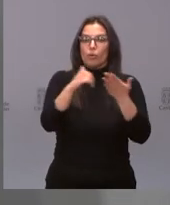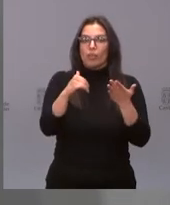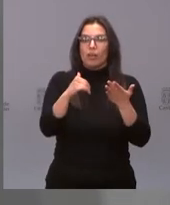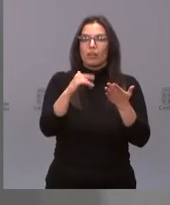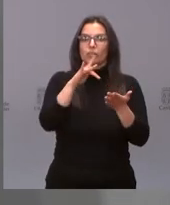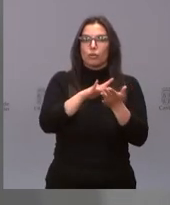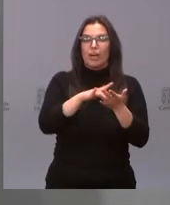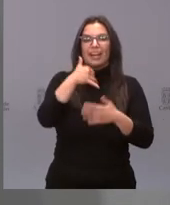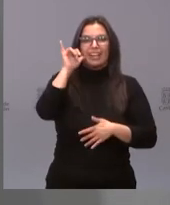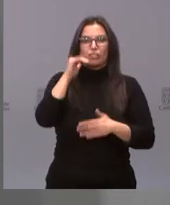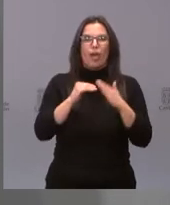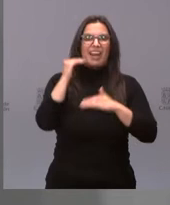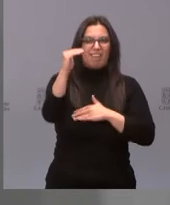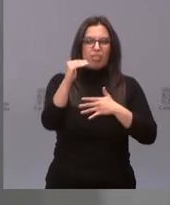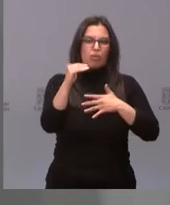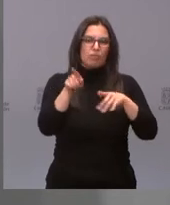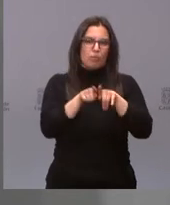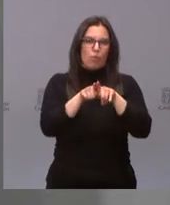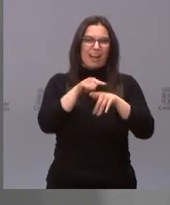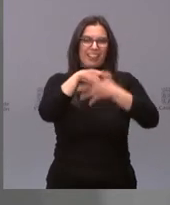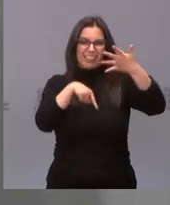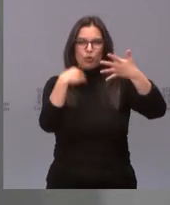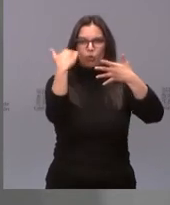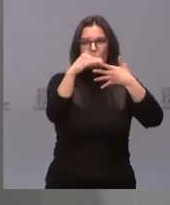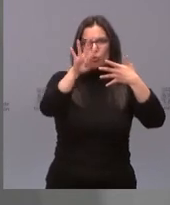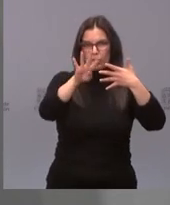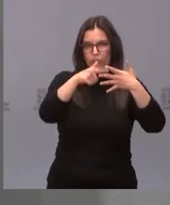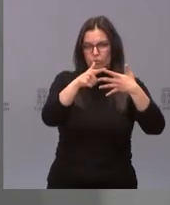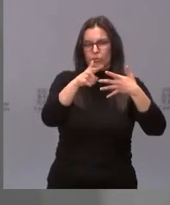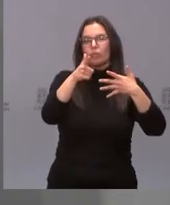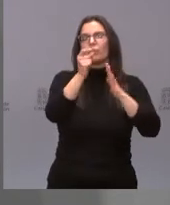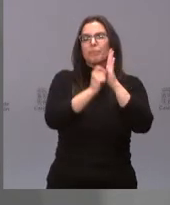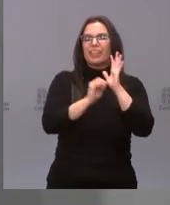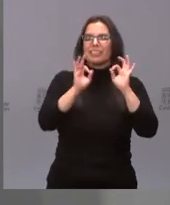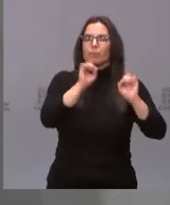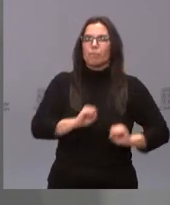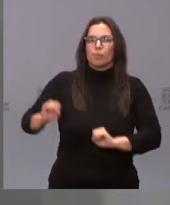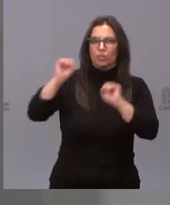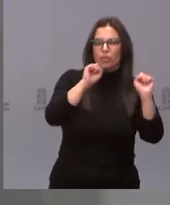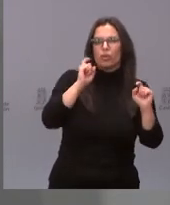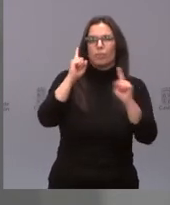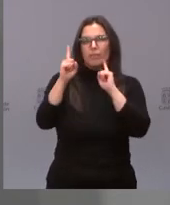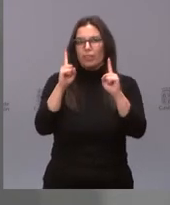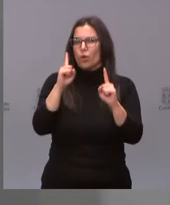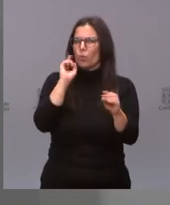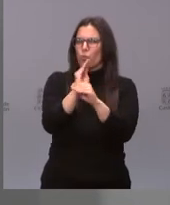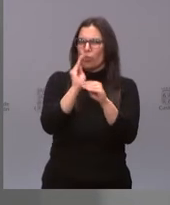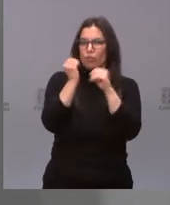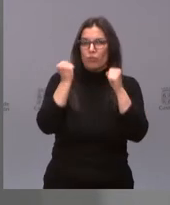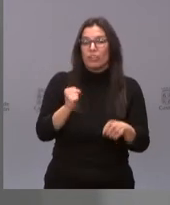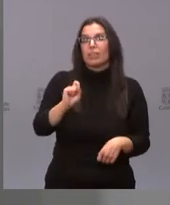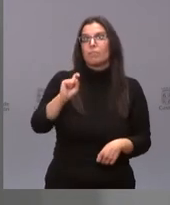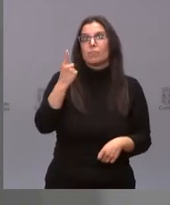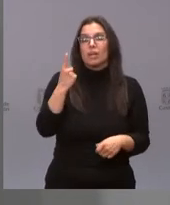un riesgo elevado por lo que debemos extremar las medidas, como decía antes, de protección y de prevención y sobre todo en aquellos